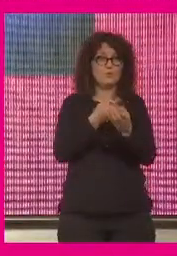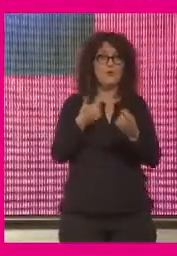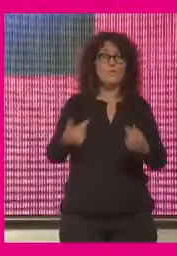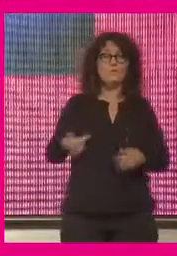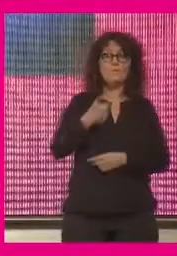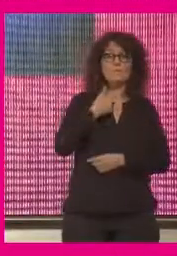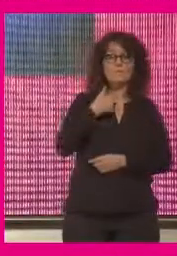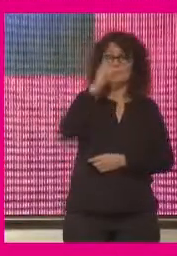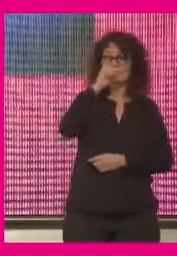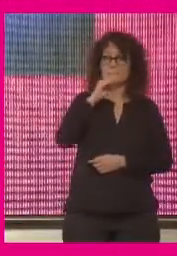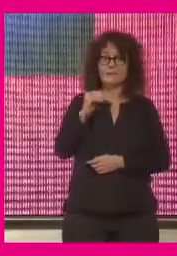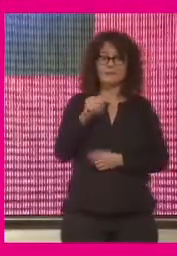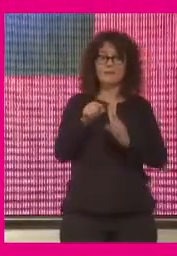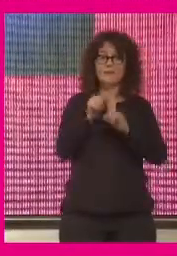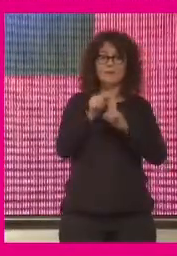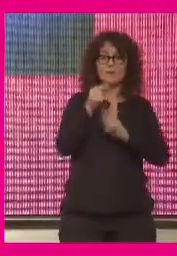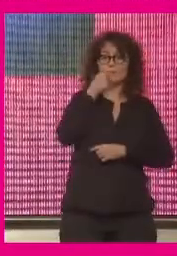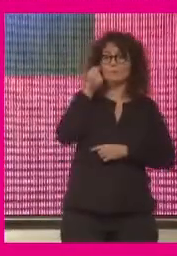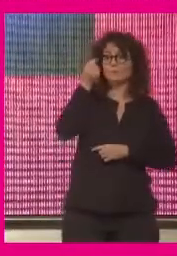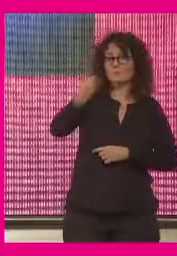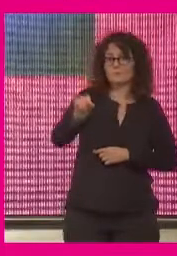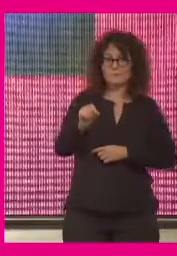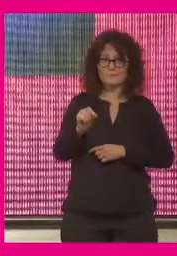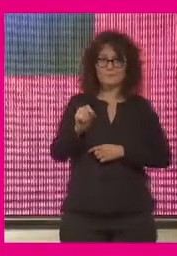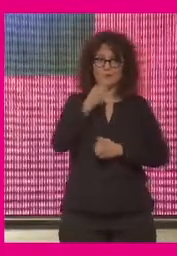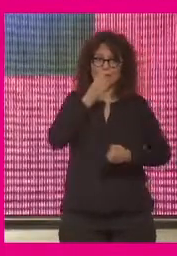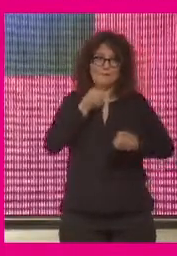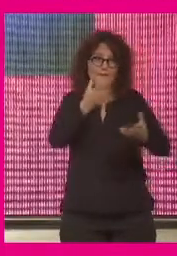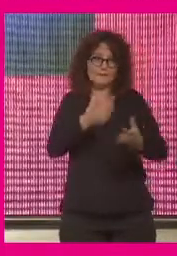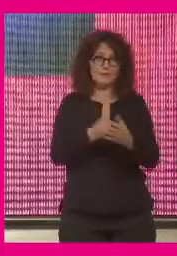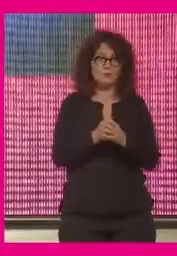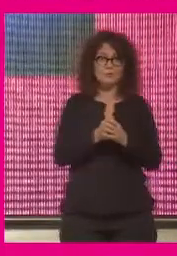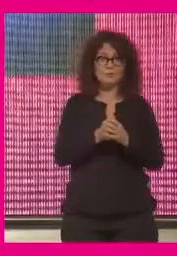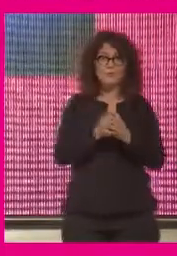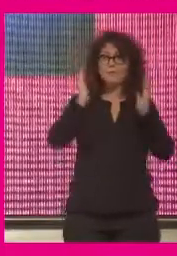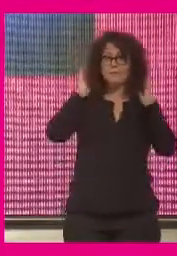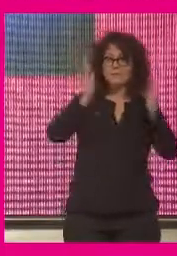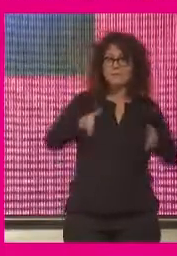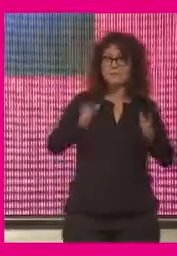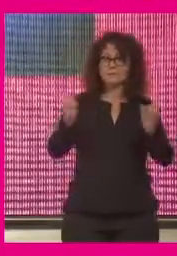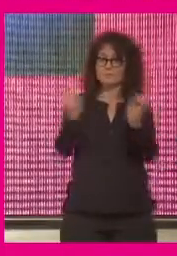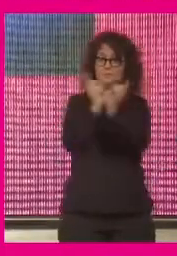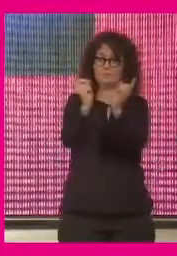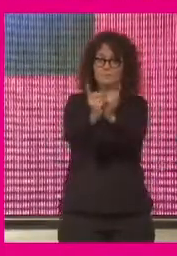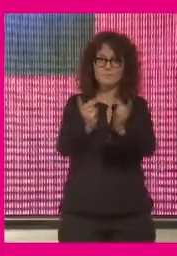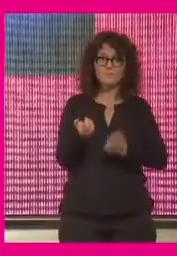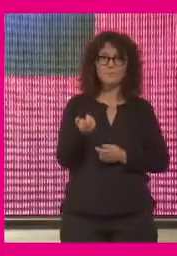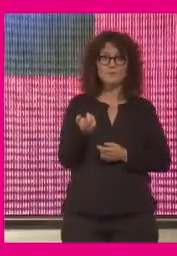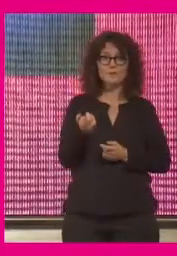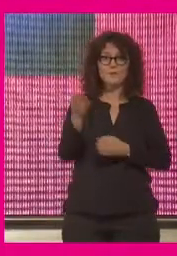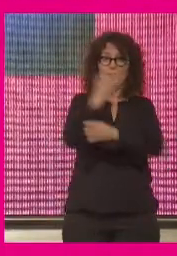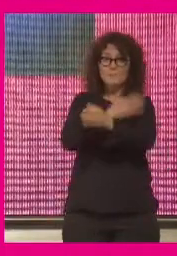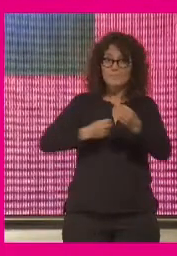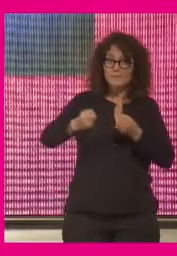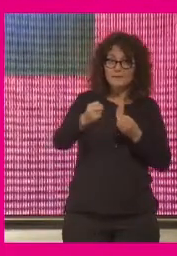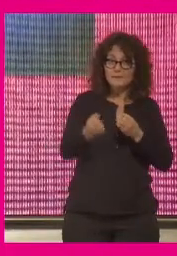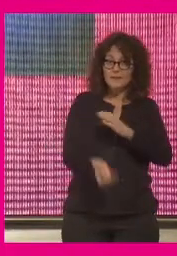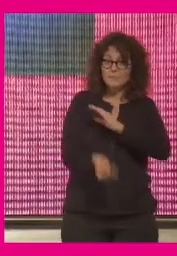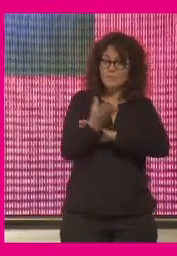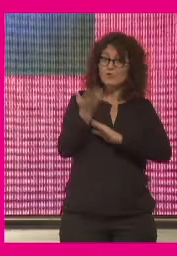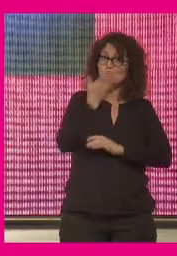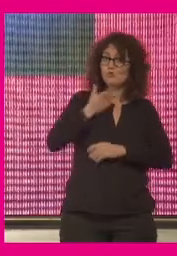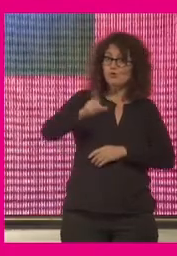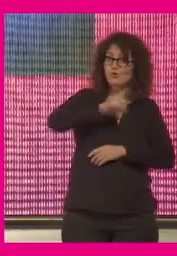perdemos la inteligencia del chascarrillo nos perdemos la inteligencia del pasillo nos perdemos esa empatía que genera un